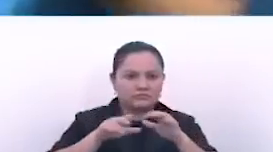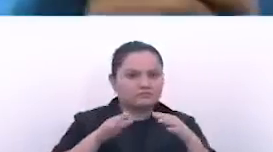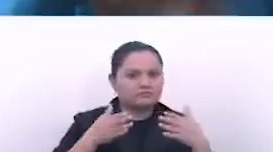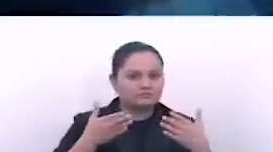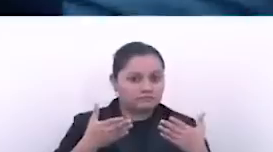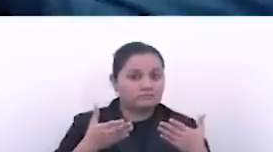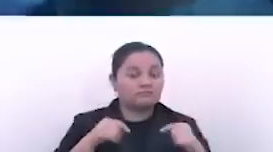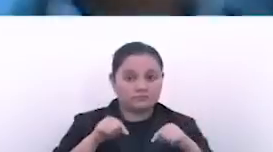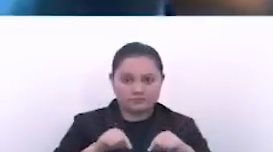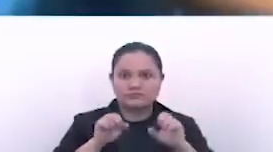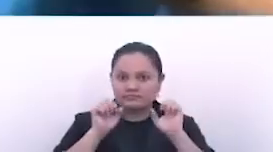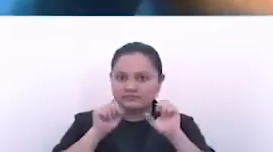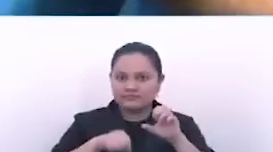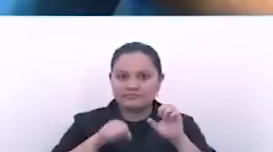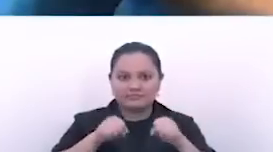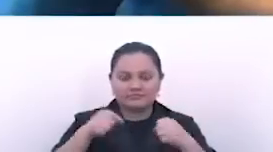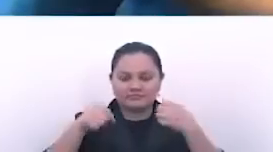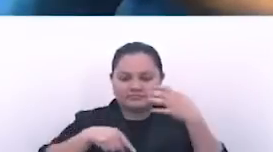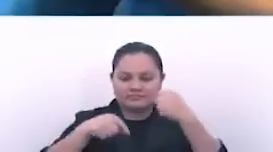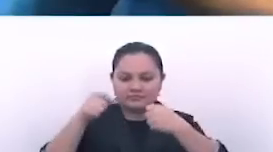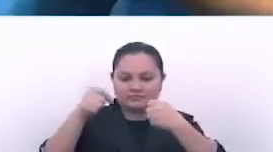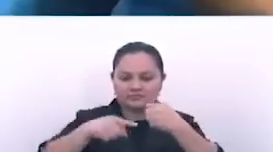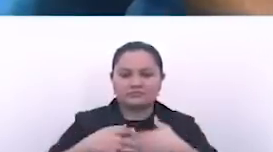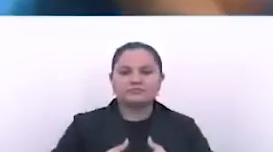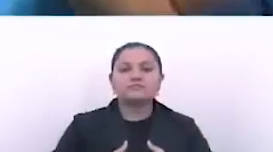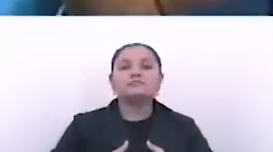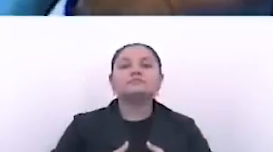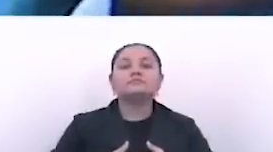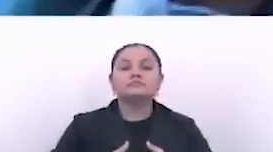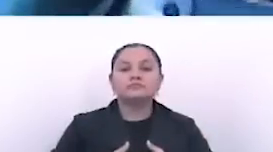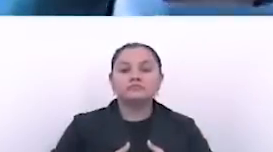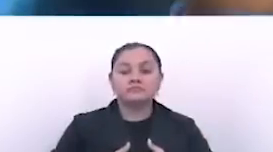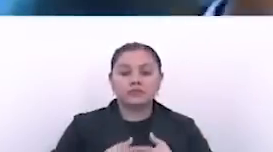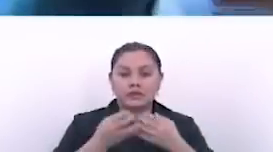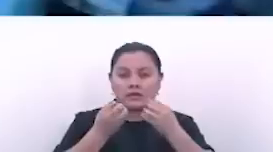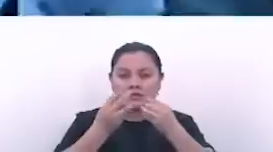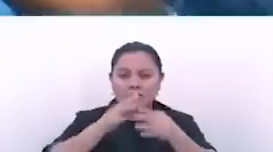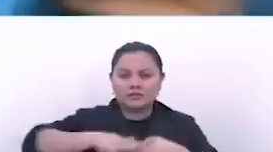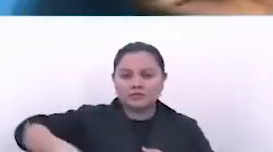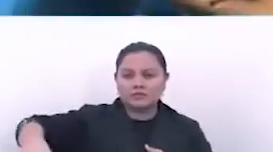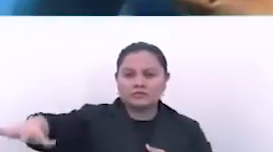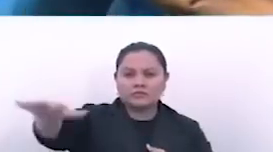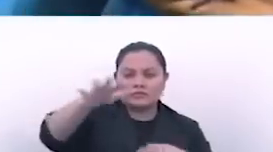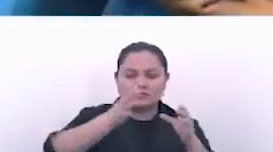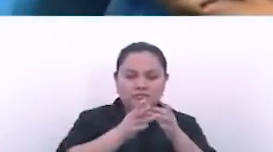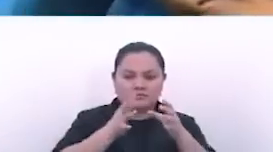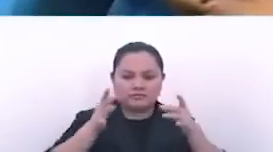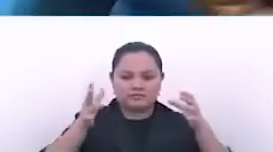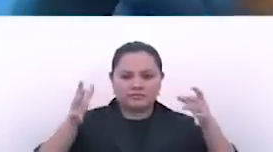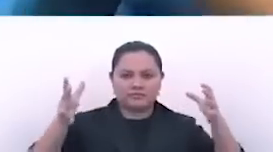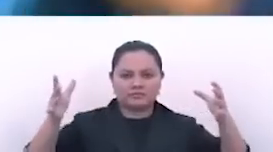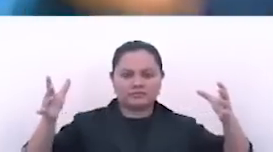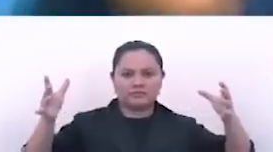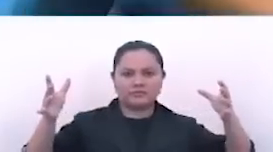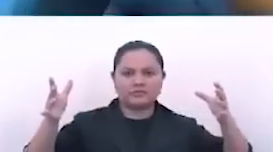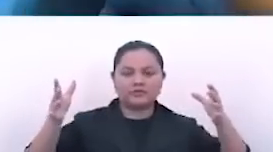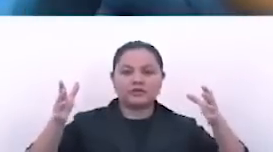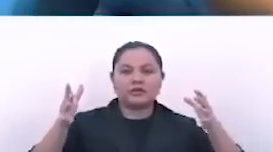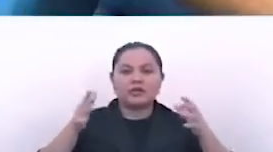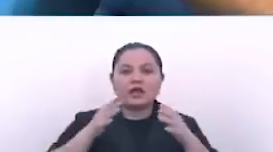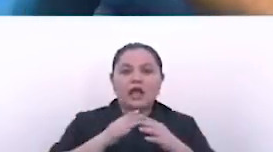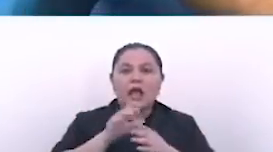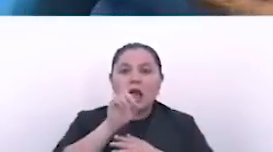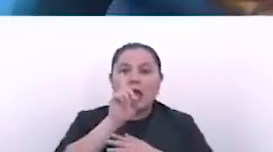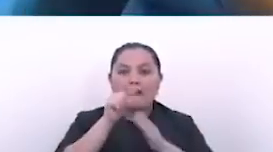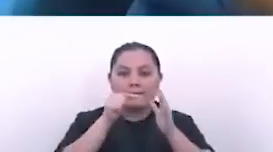Y que ahora sí van a cultivar. Y aquellos que tenían sus extensiones un poquito más grandes, habían rentado hasta 2 mil